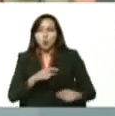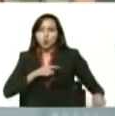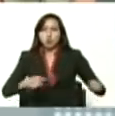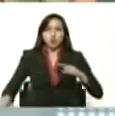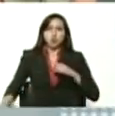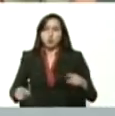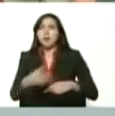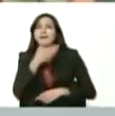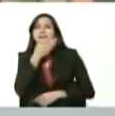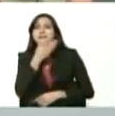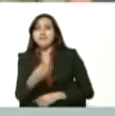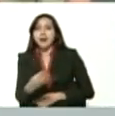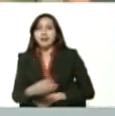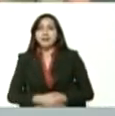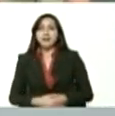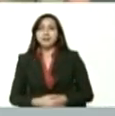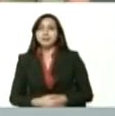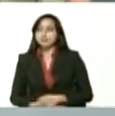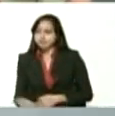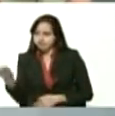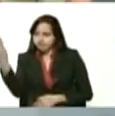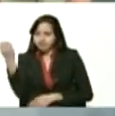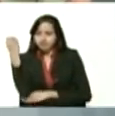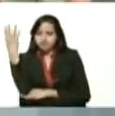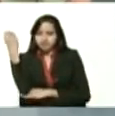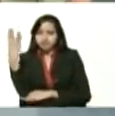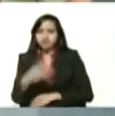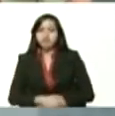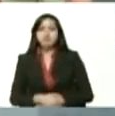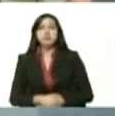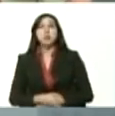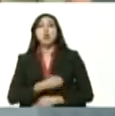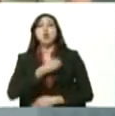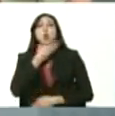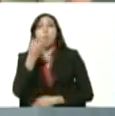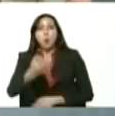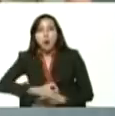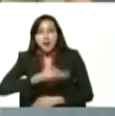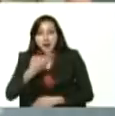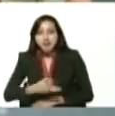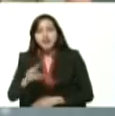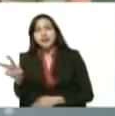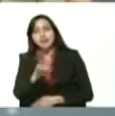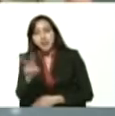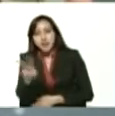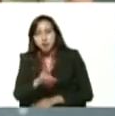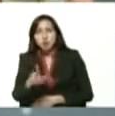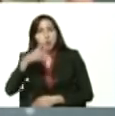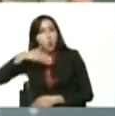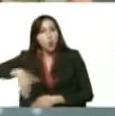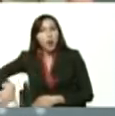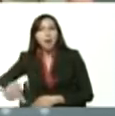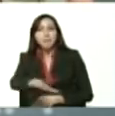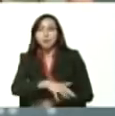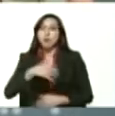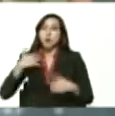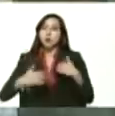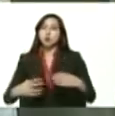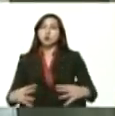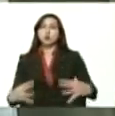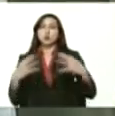el abastecimiento. Castro Sotelo, por favor. Sí, presidente, muy buenas tardes a todo nuestro pueblo que los miércoles nos sigue